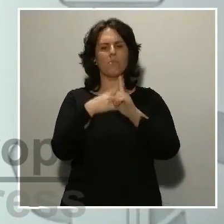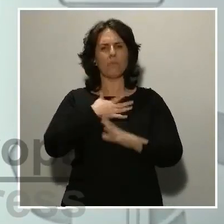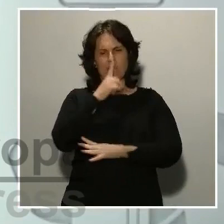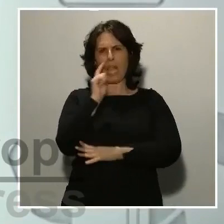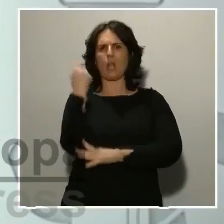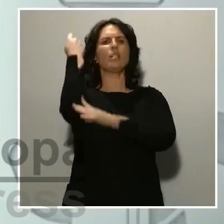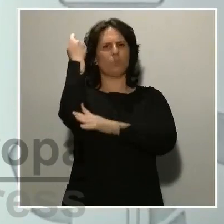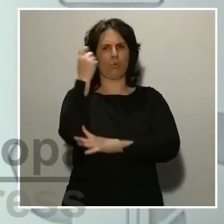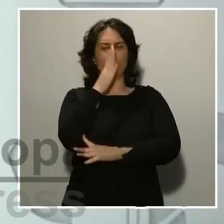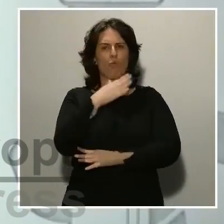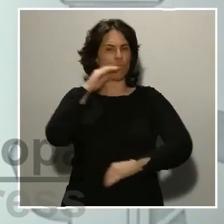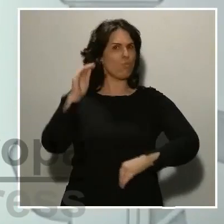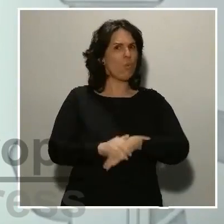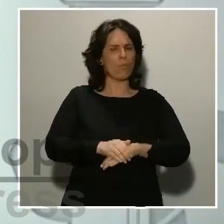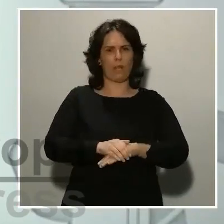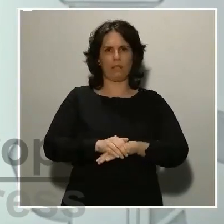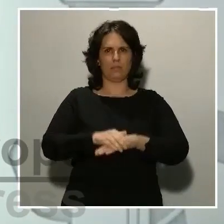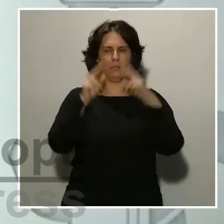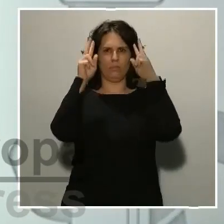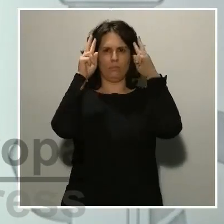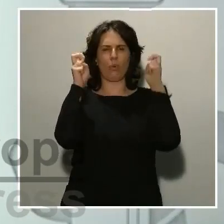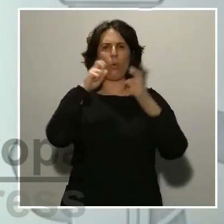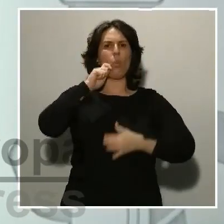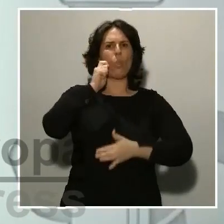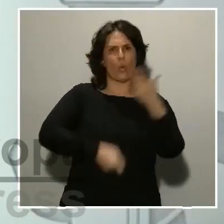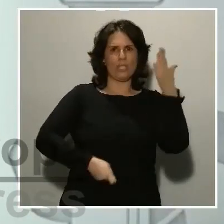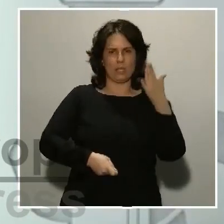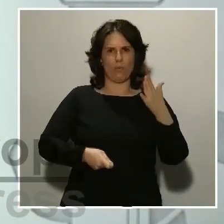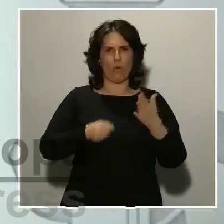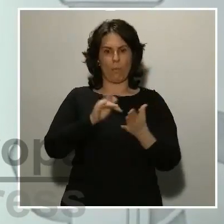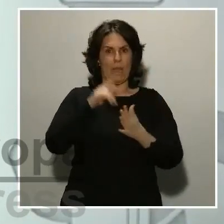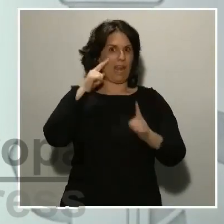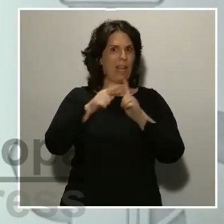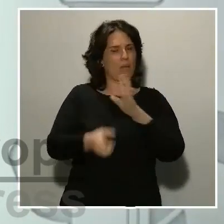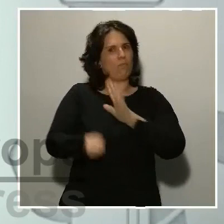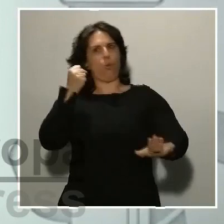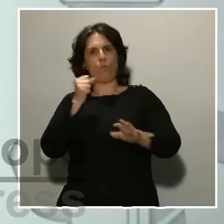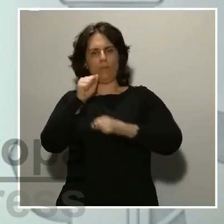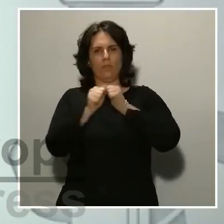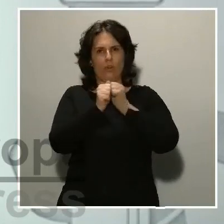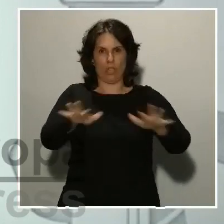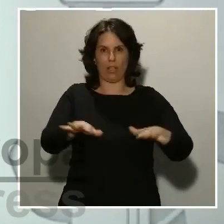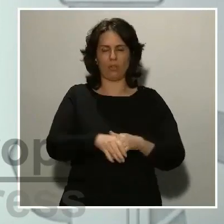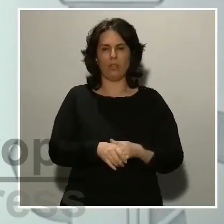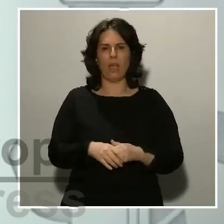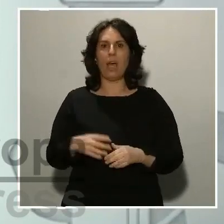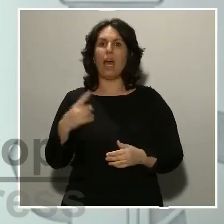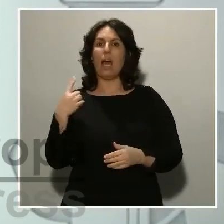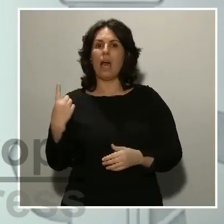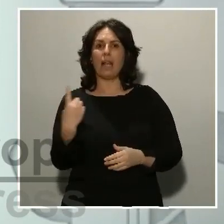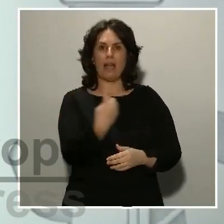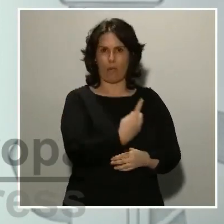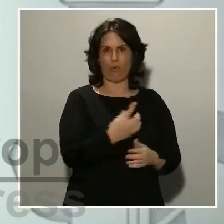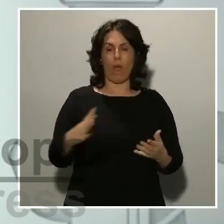de las durísimas medidas de confinamiento que nos hemos impuesto para frenar el contagio. A todos y cada uno de ellos debemos mostrar